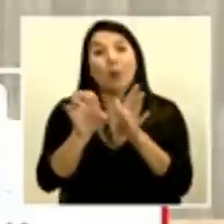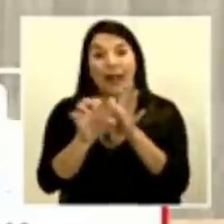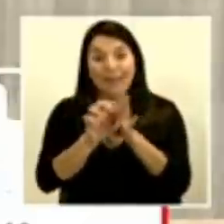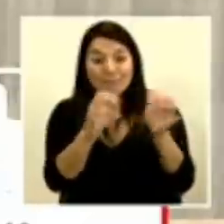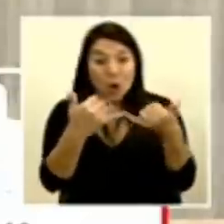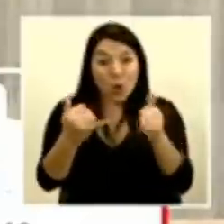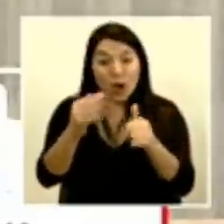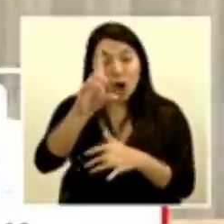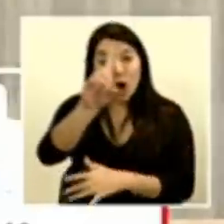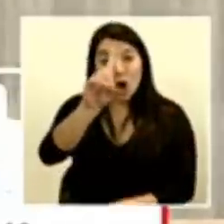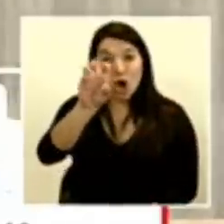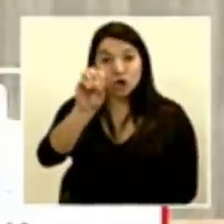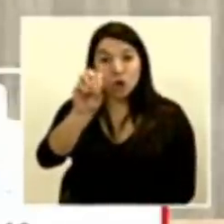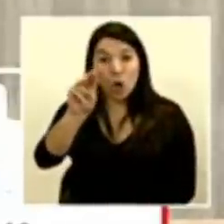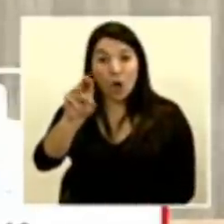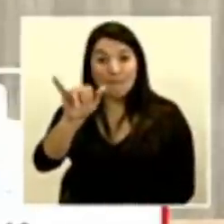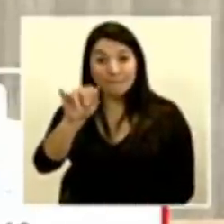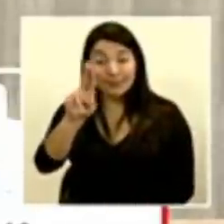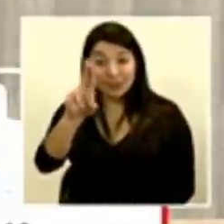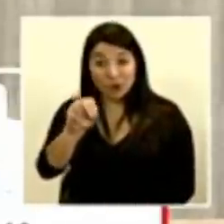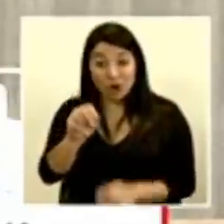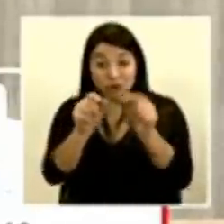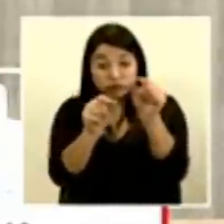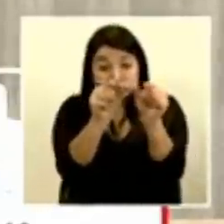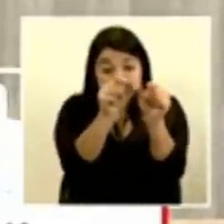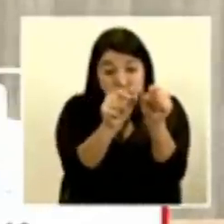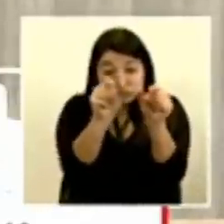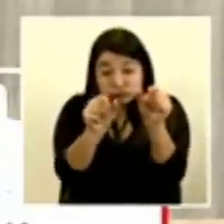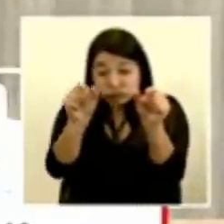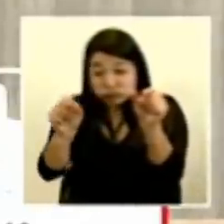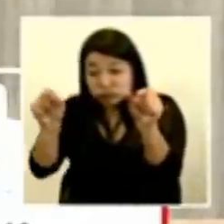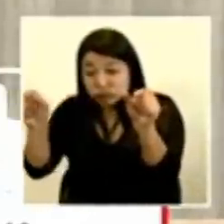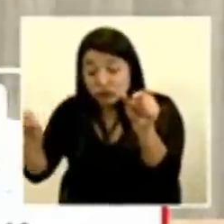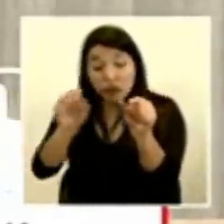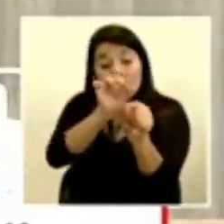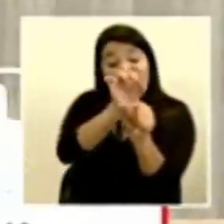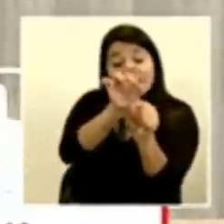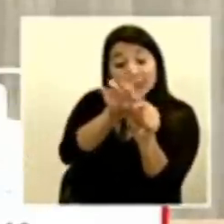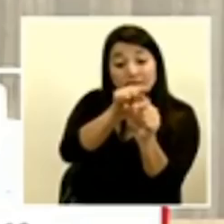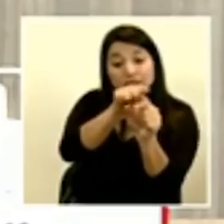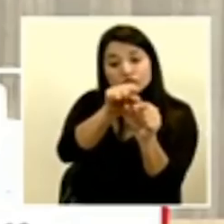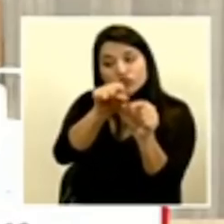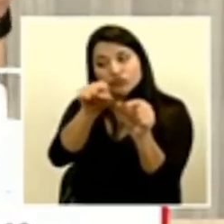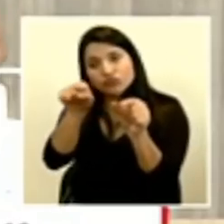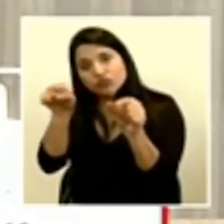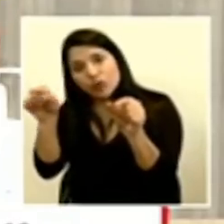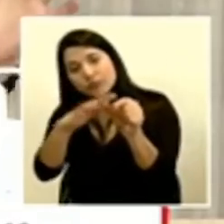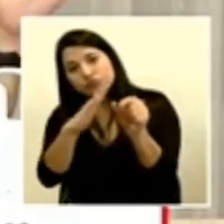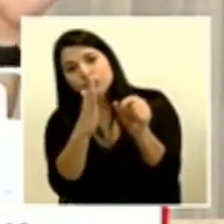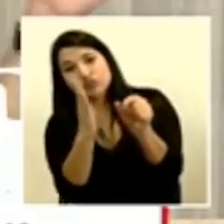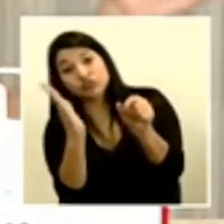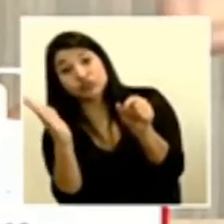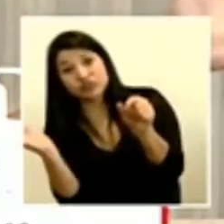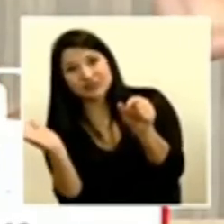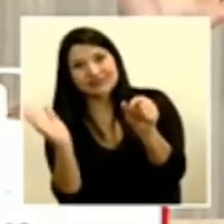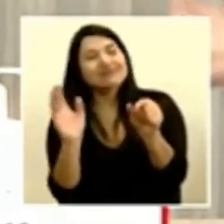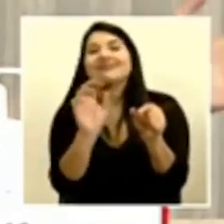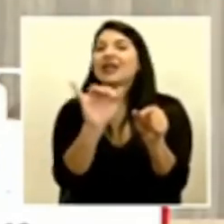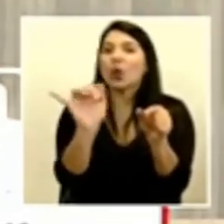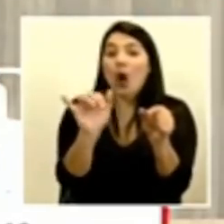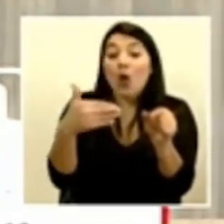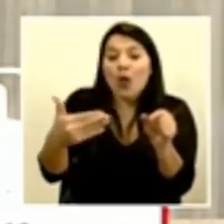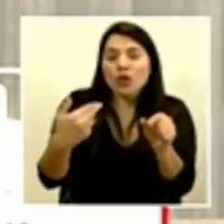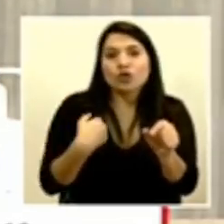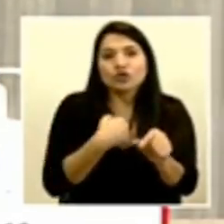de dominó y esa pieza toca dos más y esas dos más tocan tres o cuatro y así cada una de ellas van tocando y cuando nos damos cuenta ya hay un